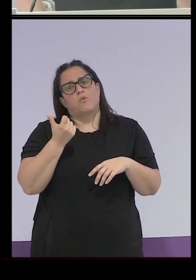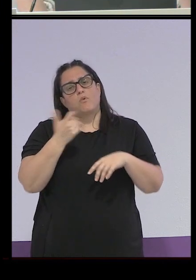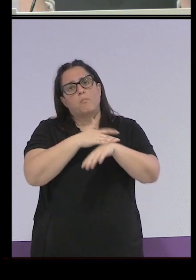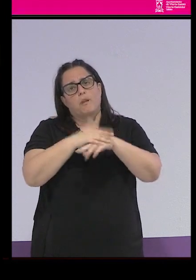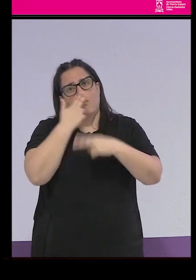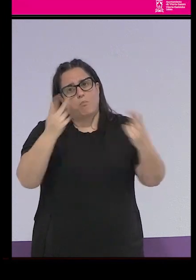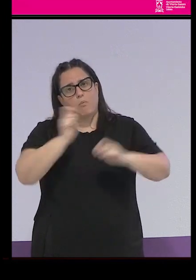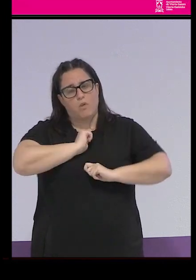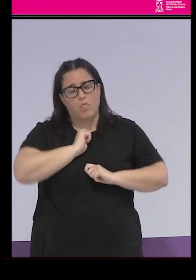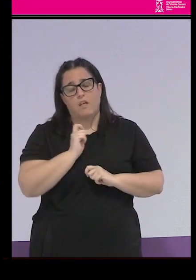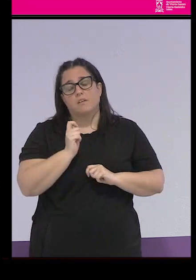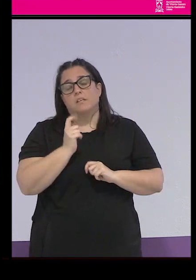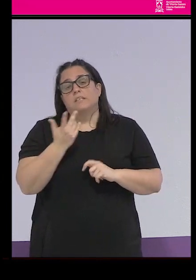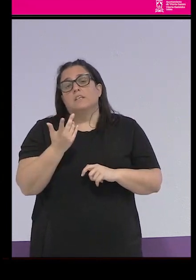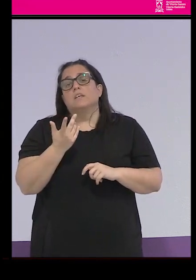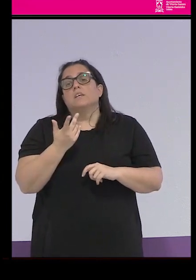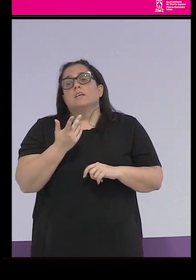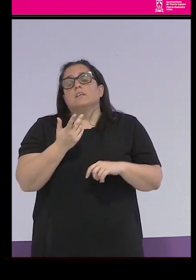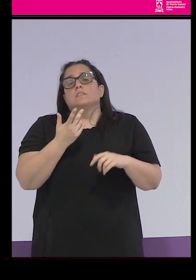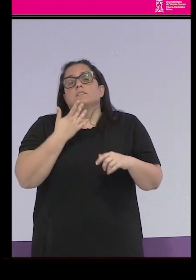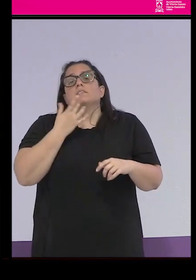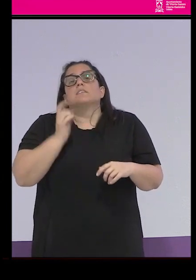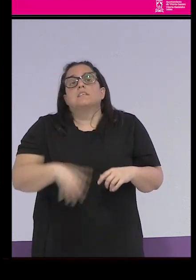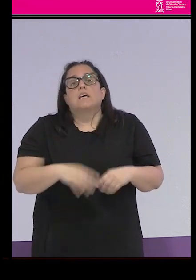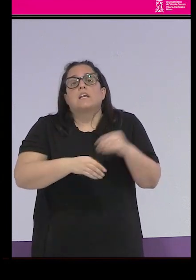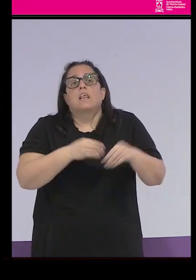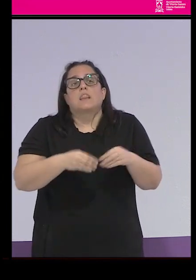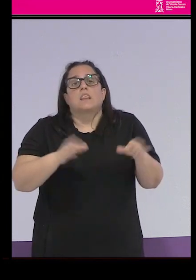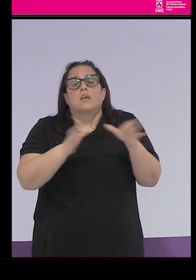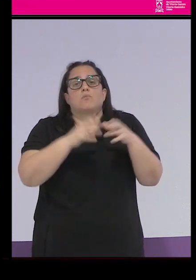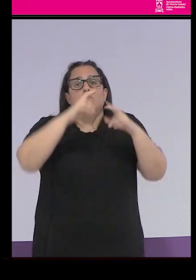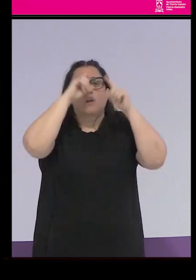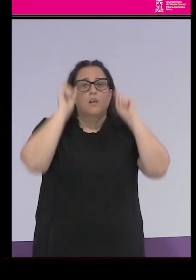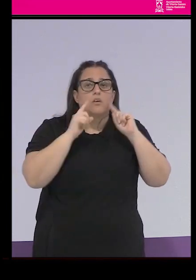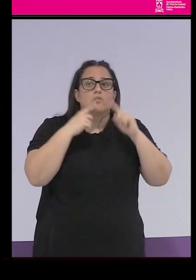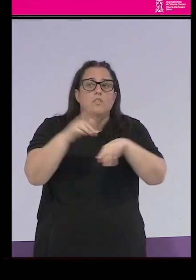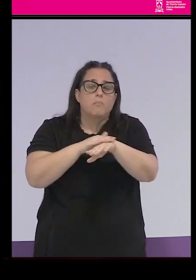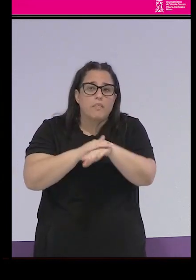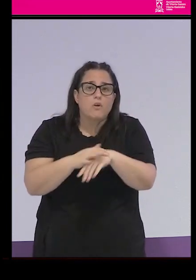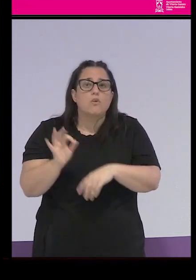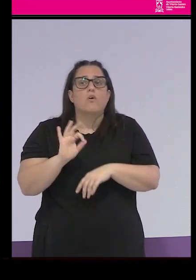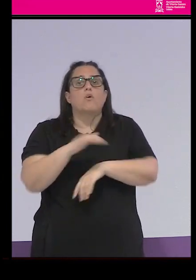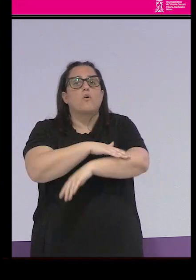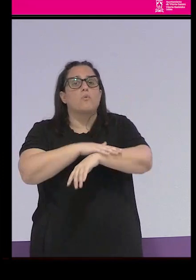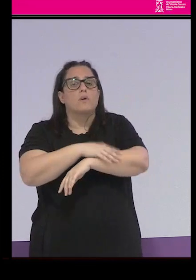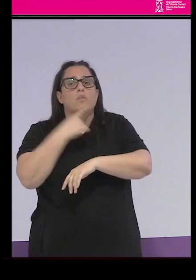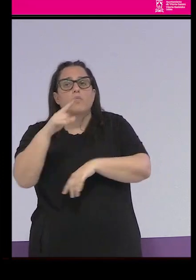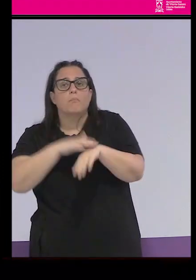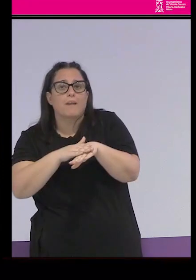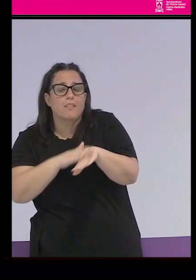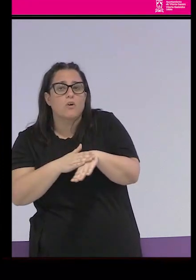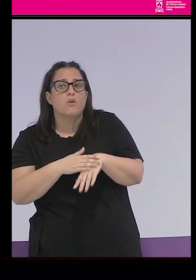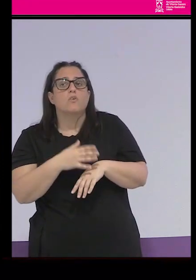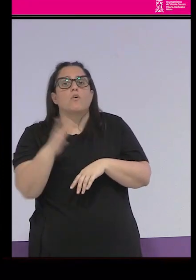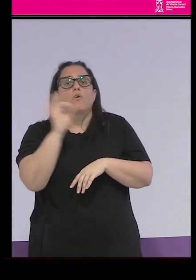público luego la duda siempre está de quién vale con que lo pidan las órdenes religiosas quién lo tiene que pedir lo tiene que pedir el Estado lo tienen que pedir las